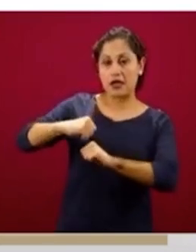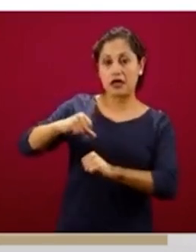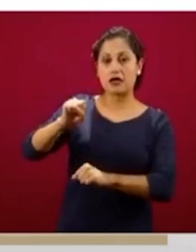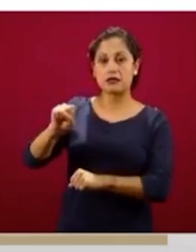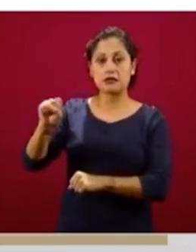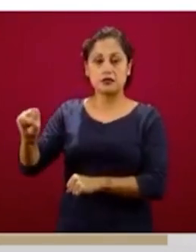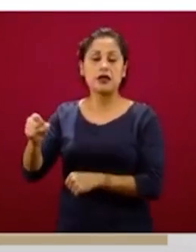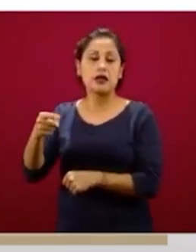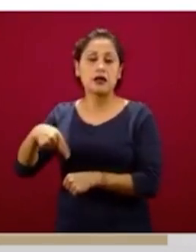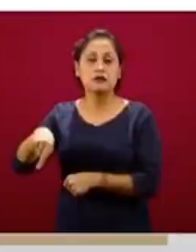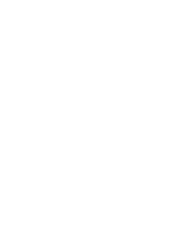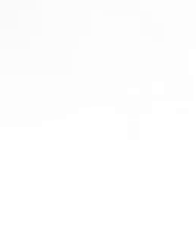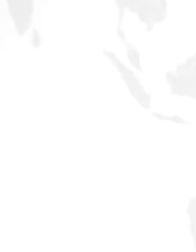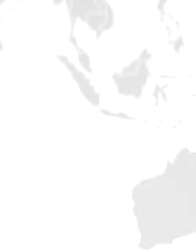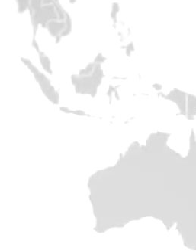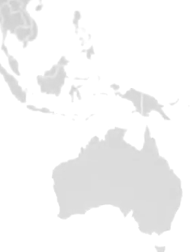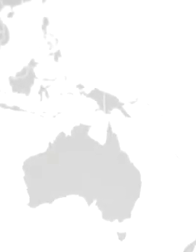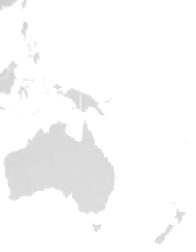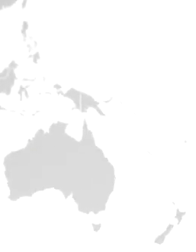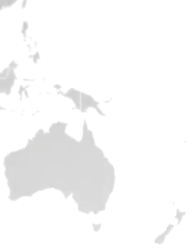para lograr esta compra.